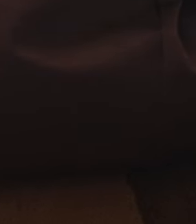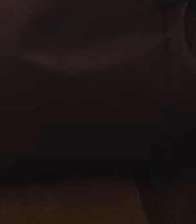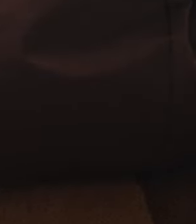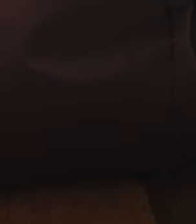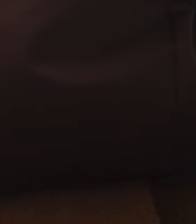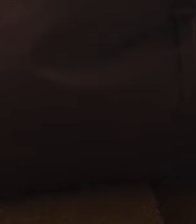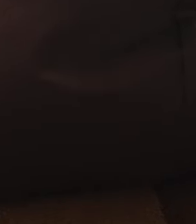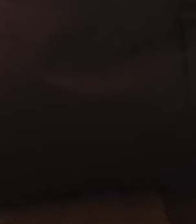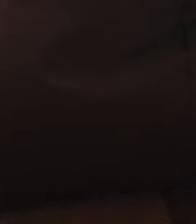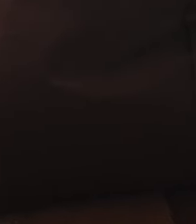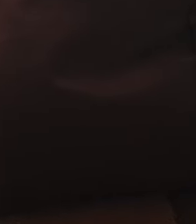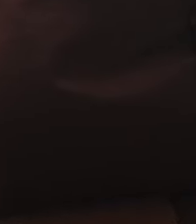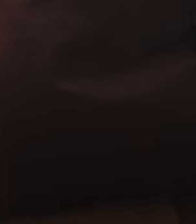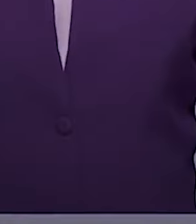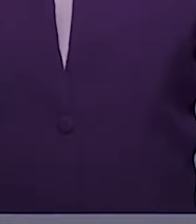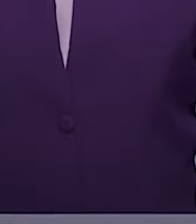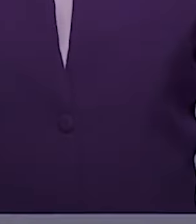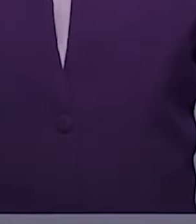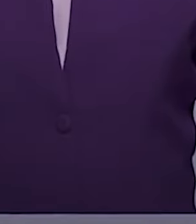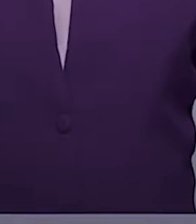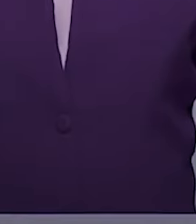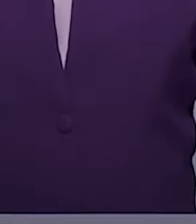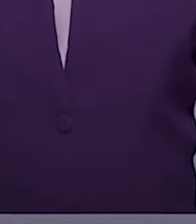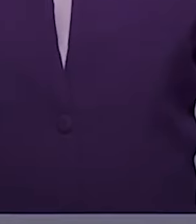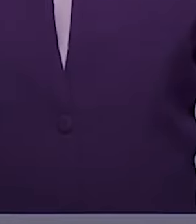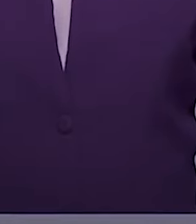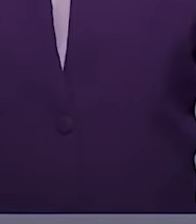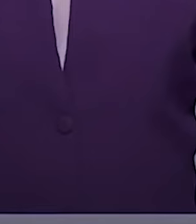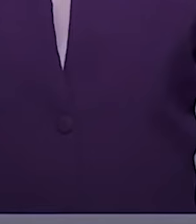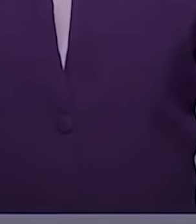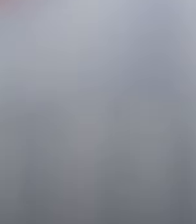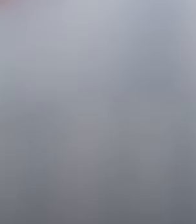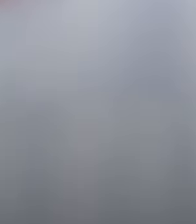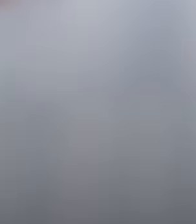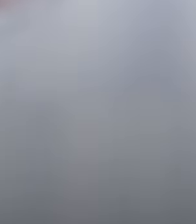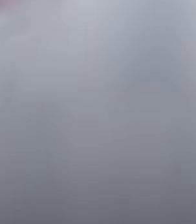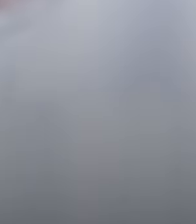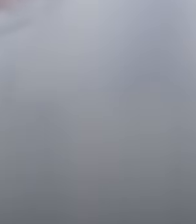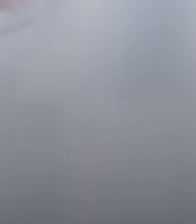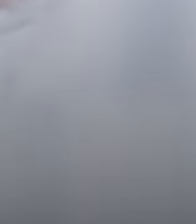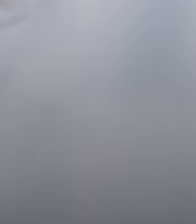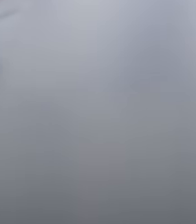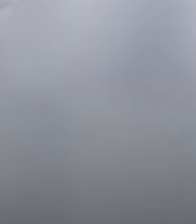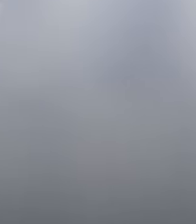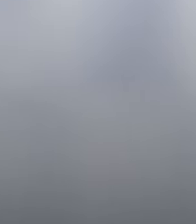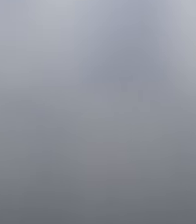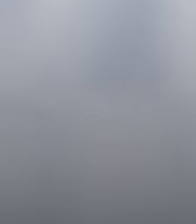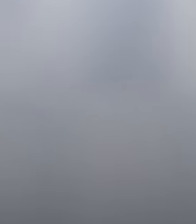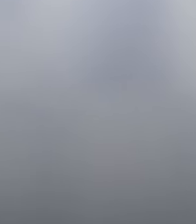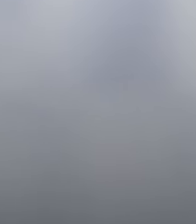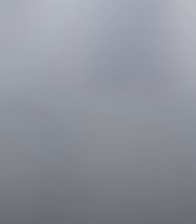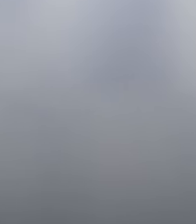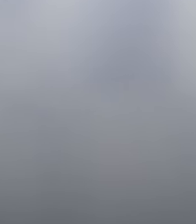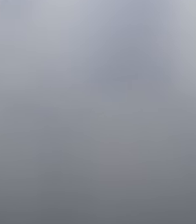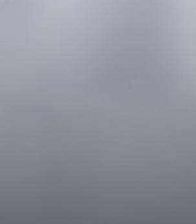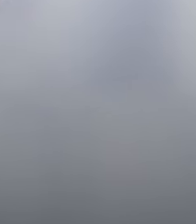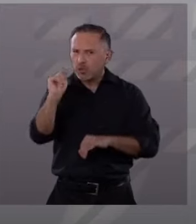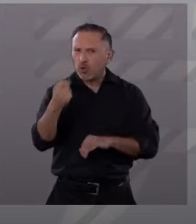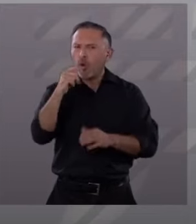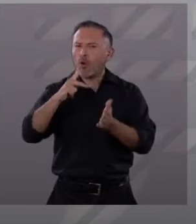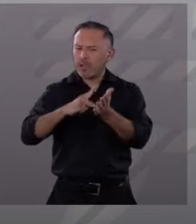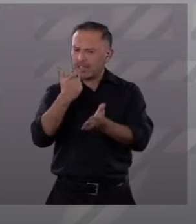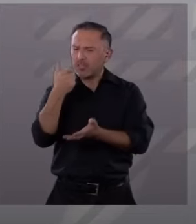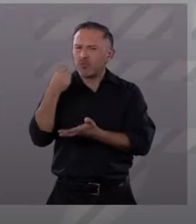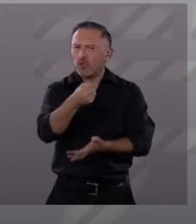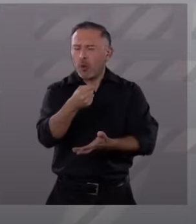de tiempo completo, las estancias infantiles y le vamos a regresar el dinero a la ciencia y a la tecnología. Sin miedo al éxito,